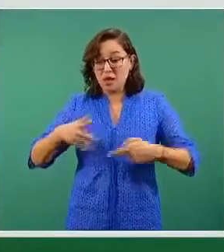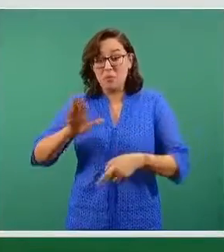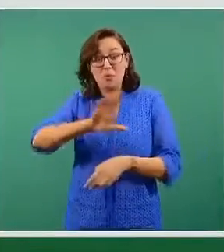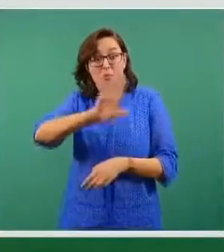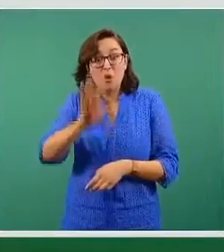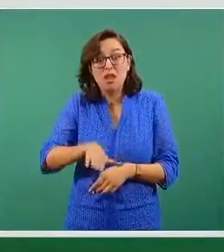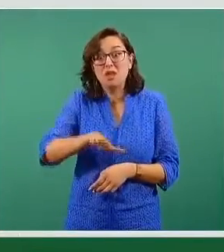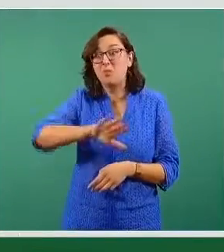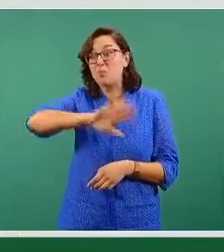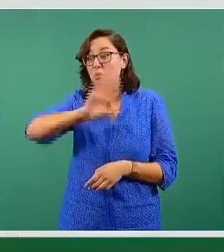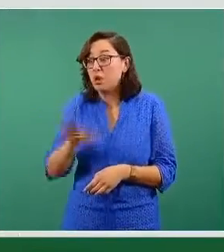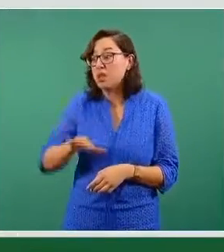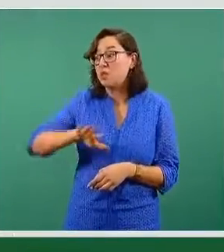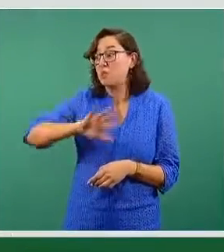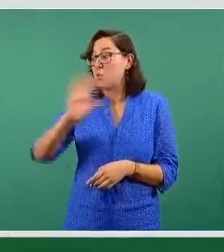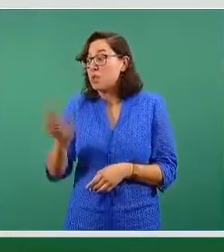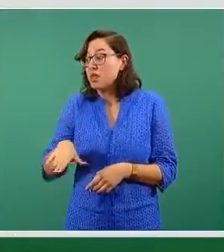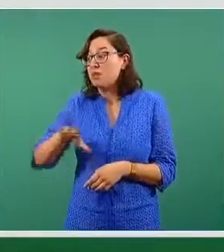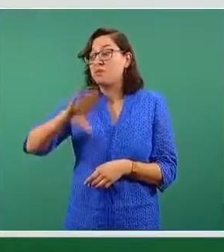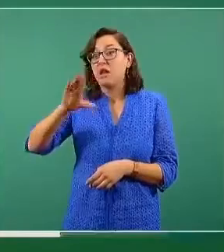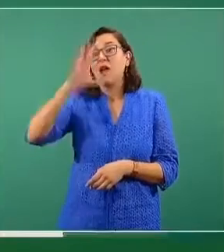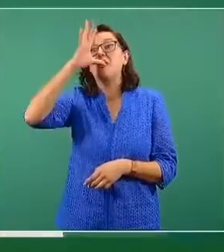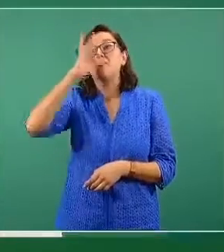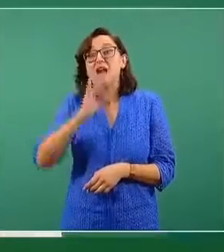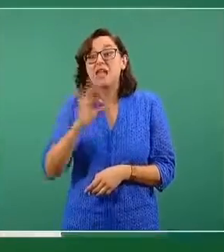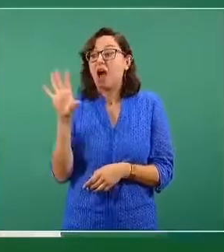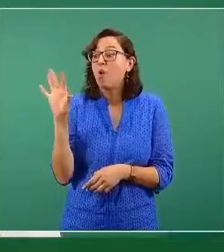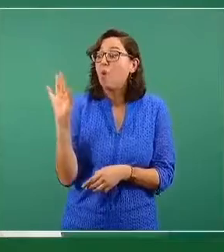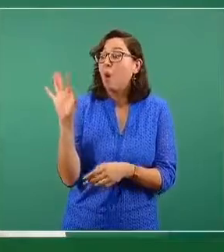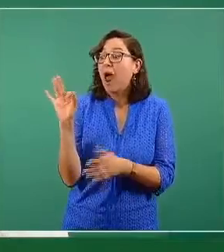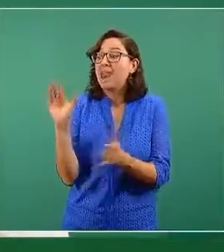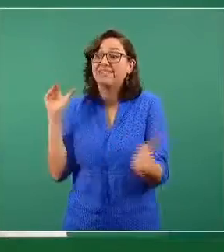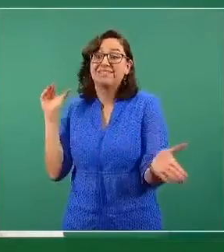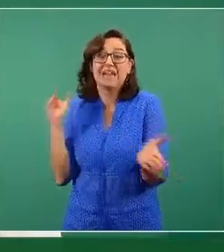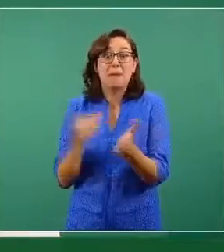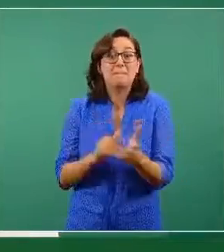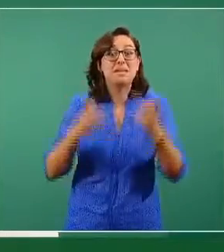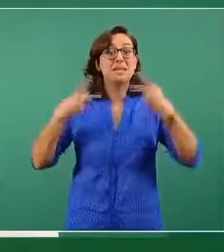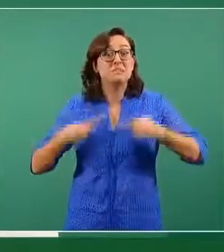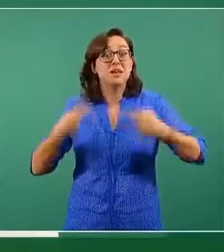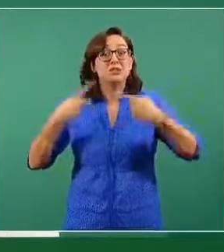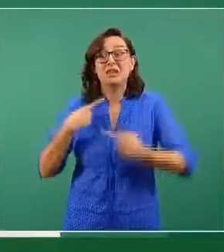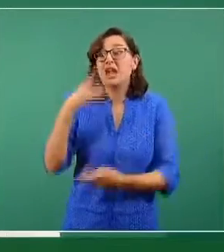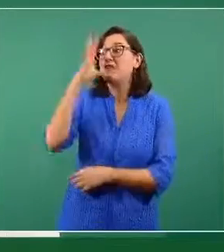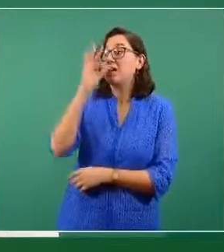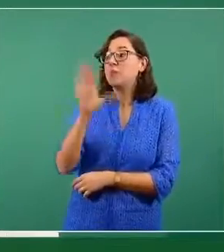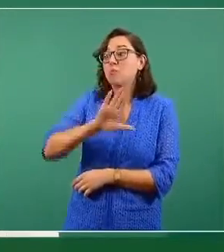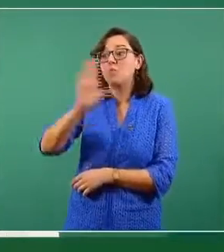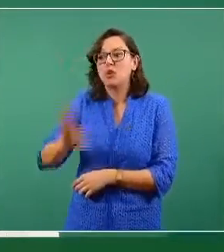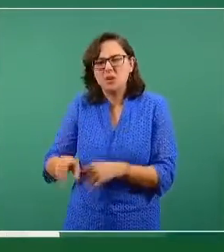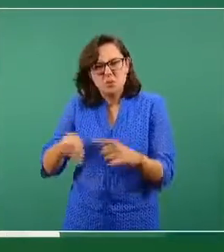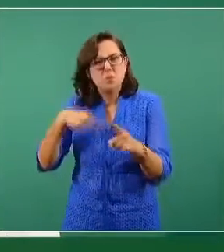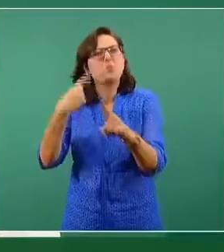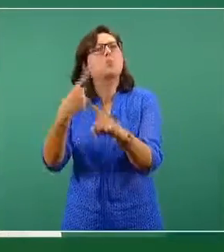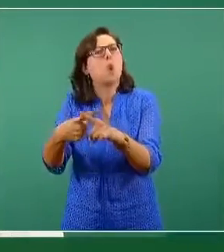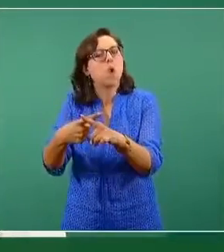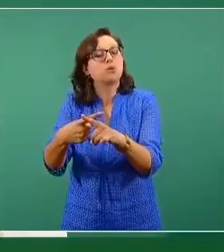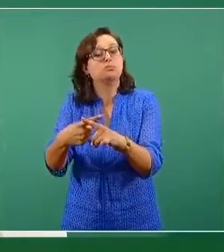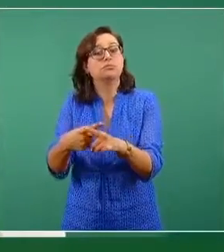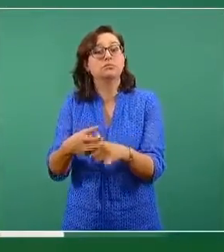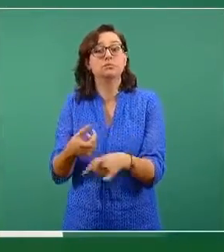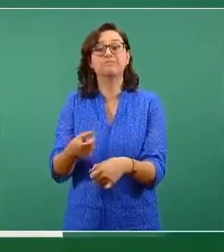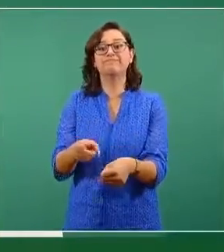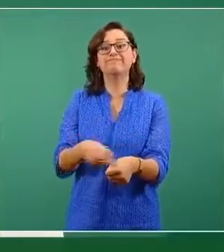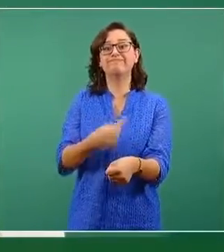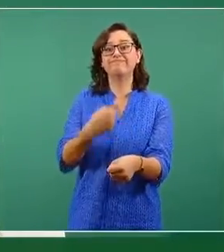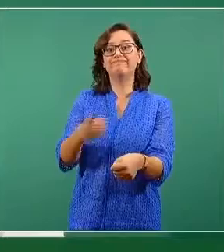consumo de refrescos, tan sólo con el consumo de refrescos. Y la tercera parte de las muertes que han